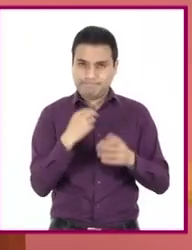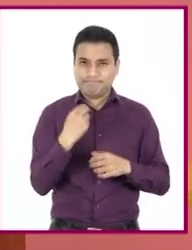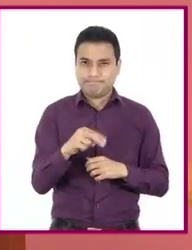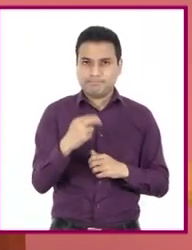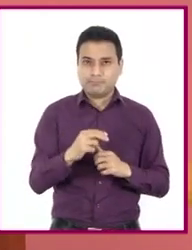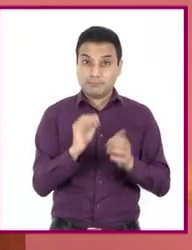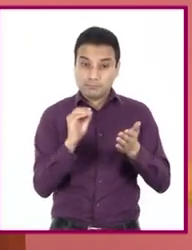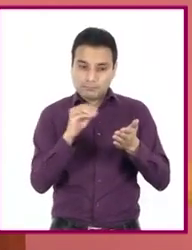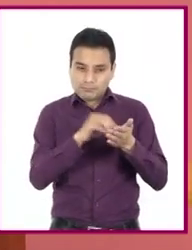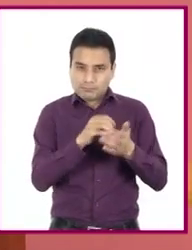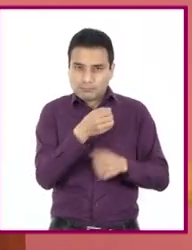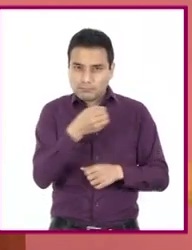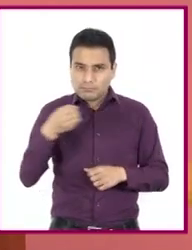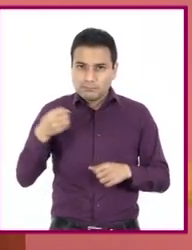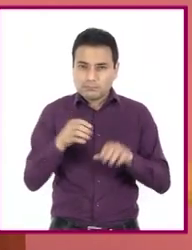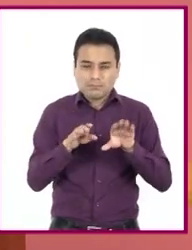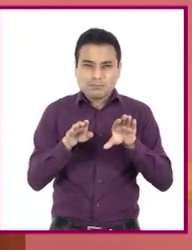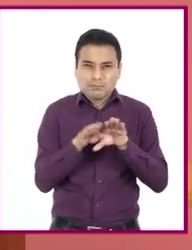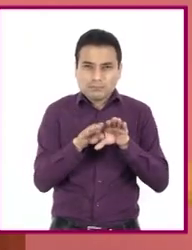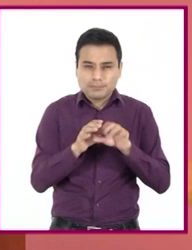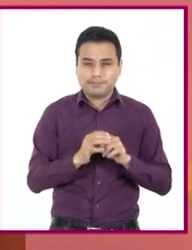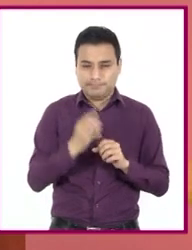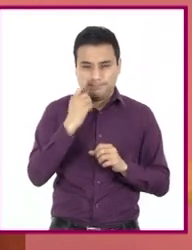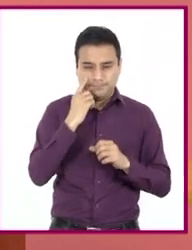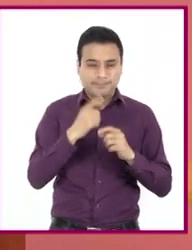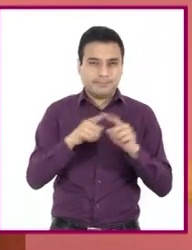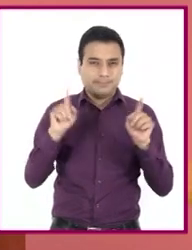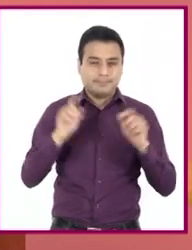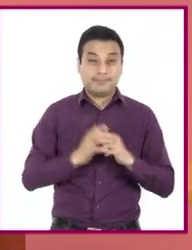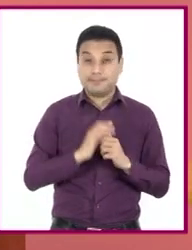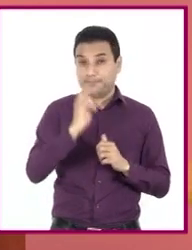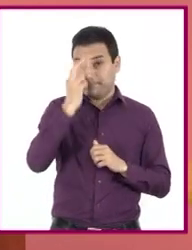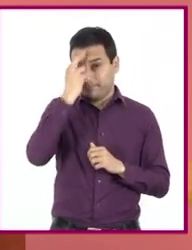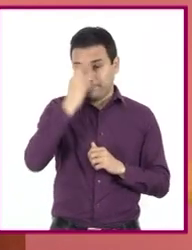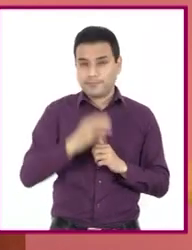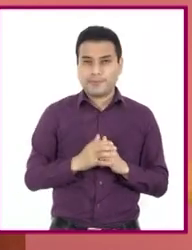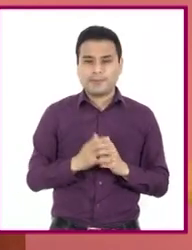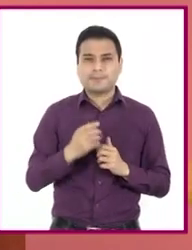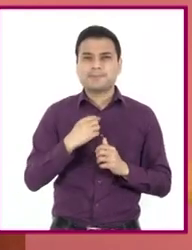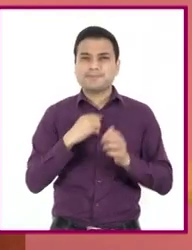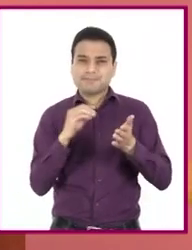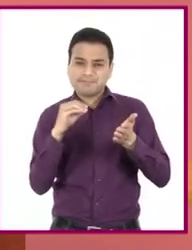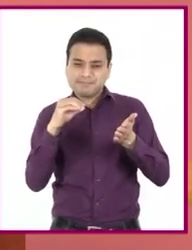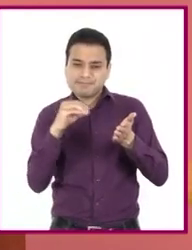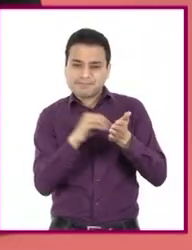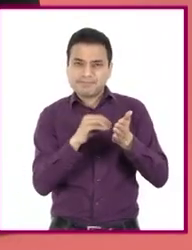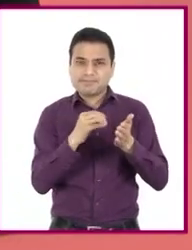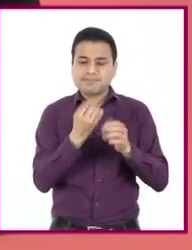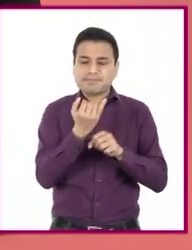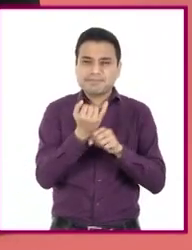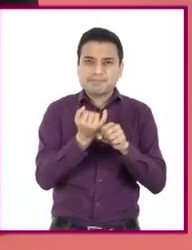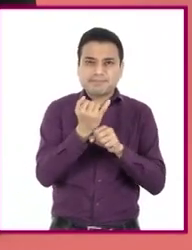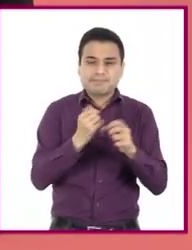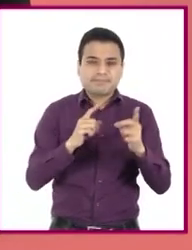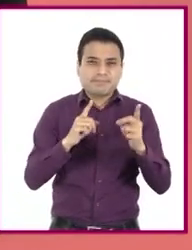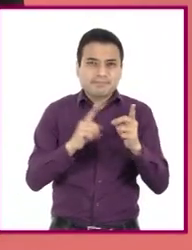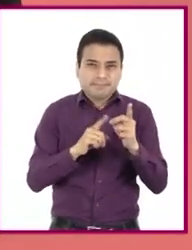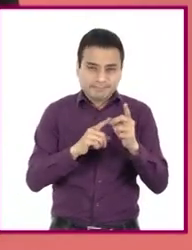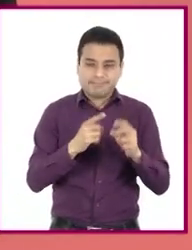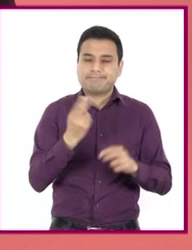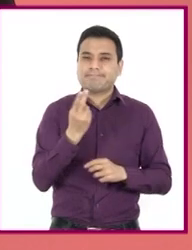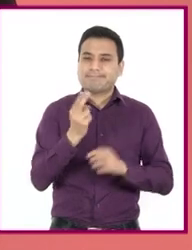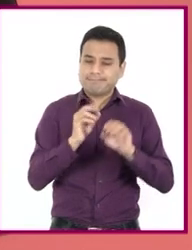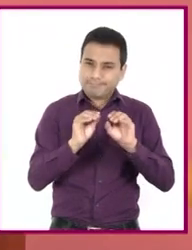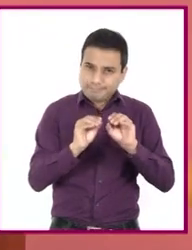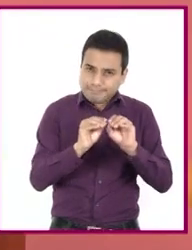citar. Recordemos que el objetivo de las referencias es mostrar con claridad de dónde tomamos la información,